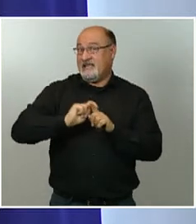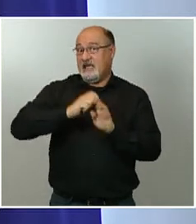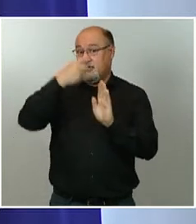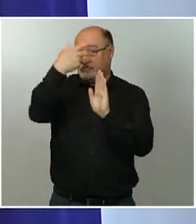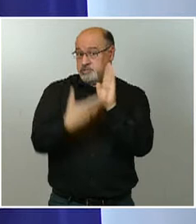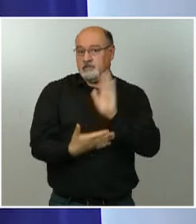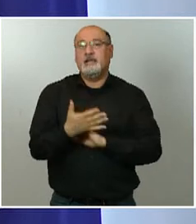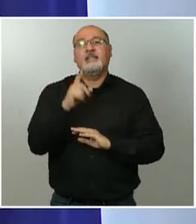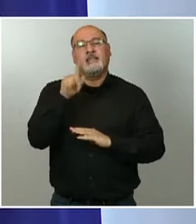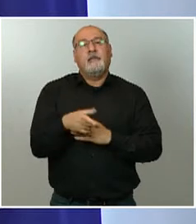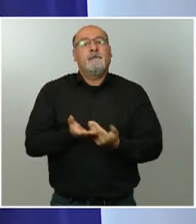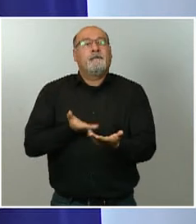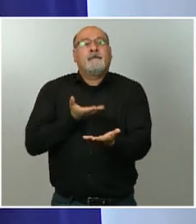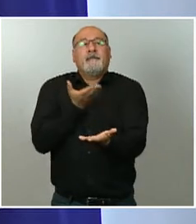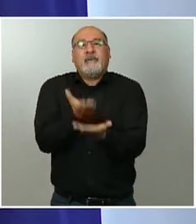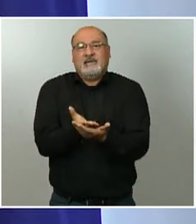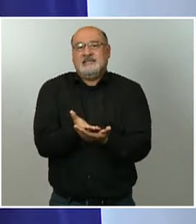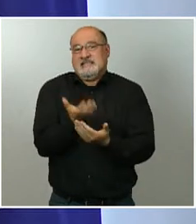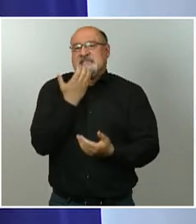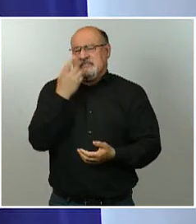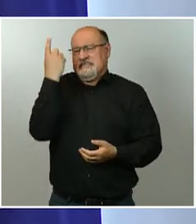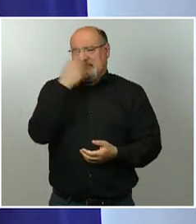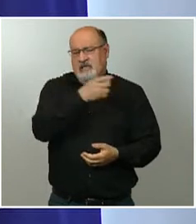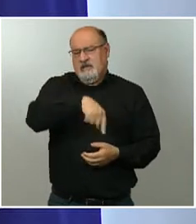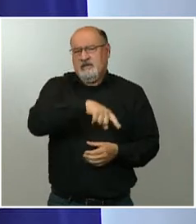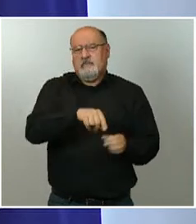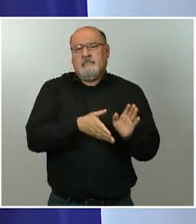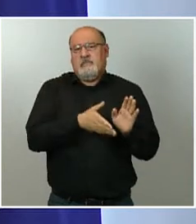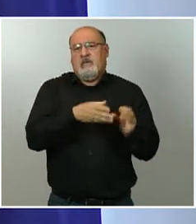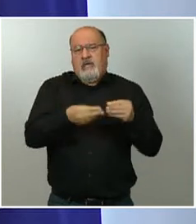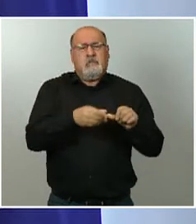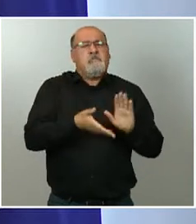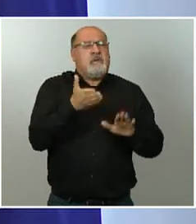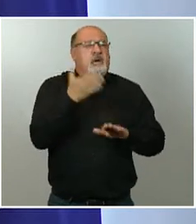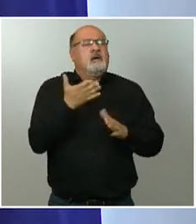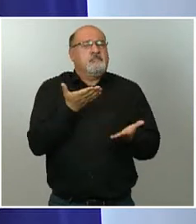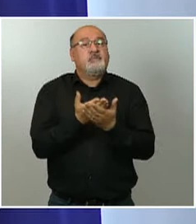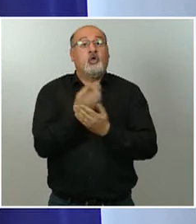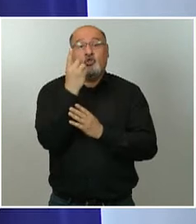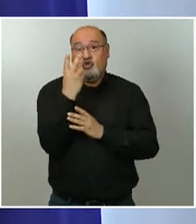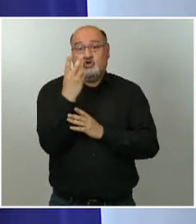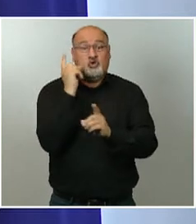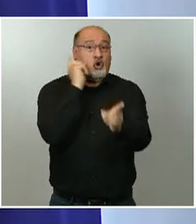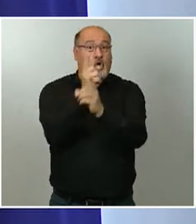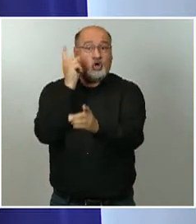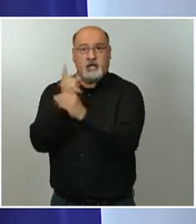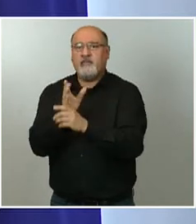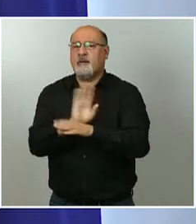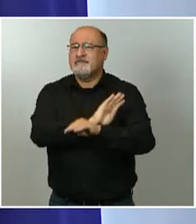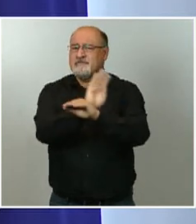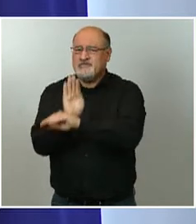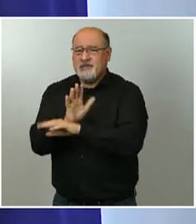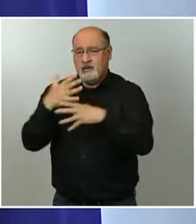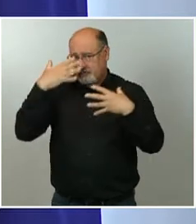porque sé que lo van a hacer y lo quieren hacer, que en estas dos jornadas que quedan apelen a la responsabilidad y al buen sentido de los